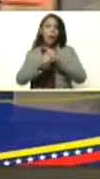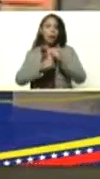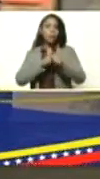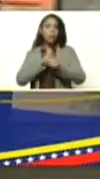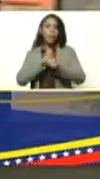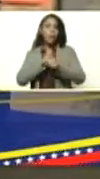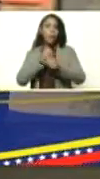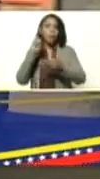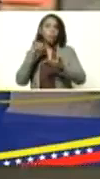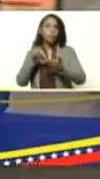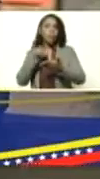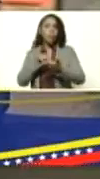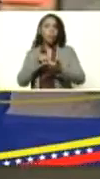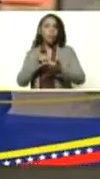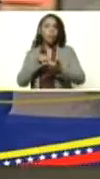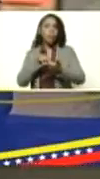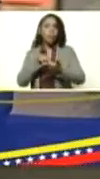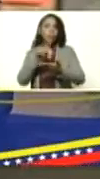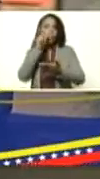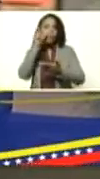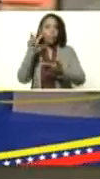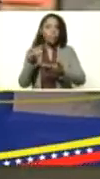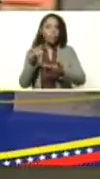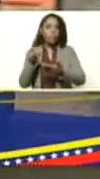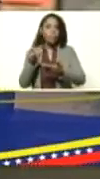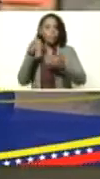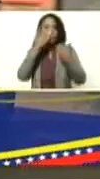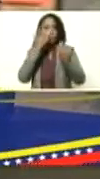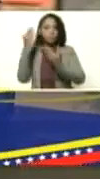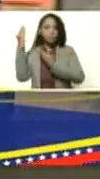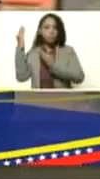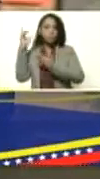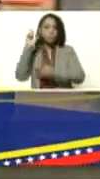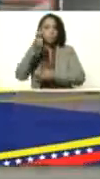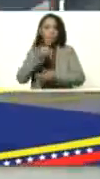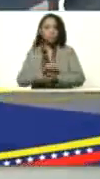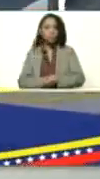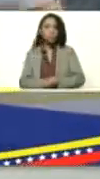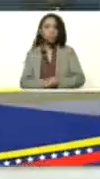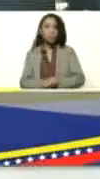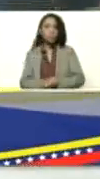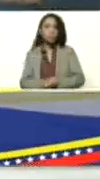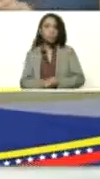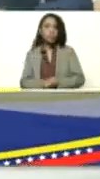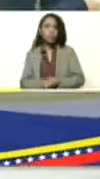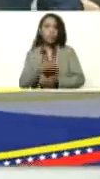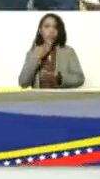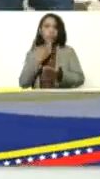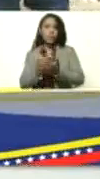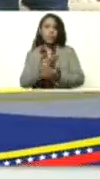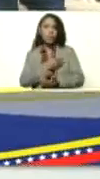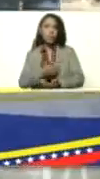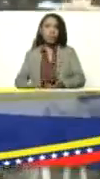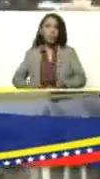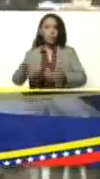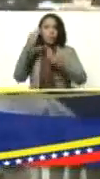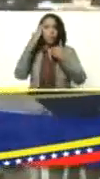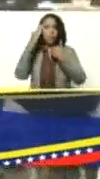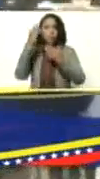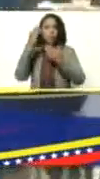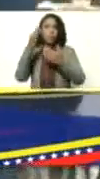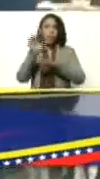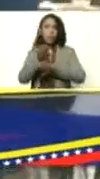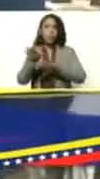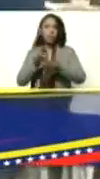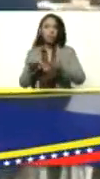Azocaprigua Mauro Maestre adelante Guarico Gracias presidente les saludamos desde